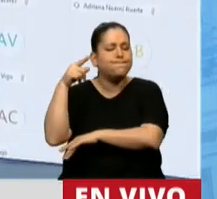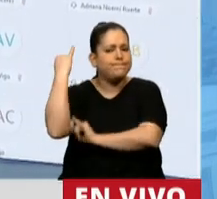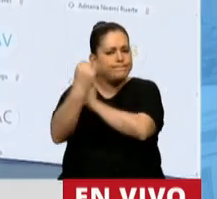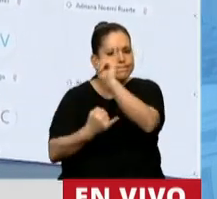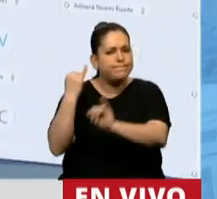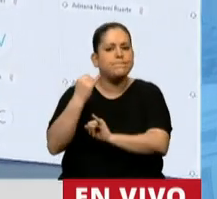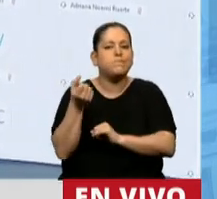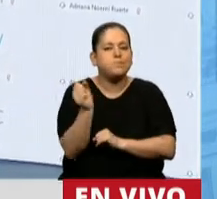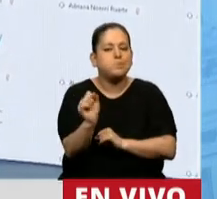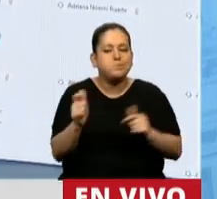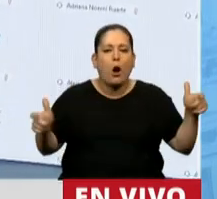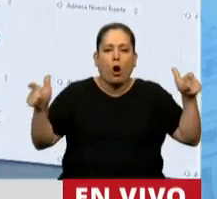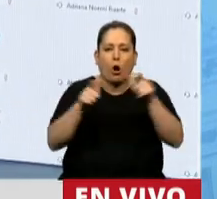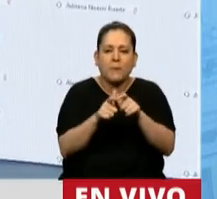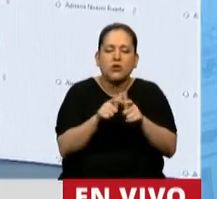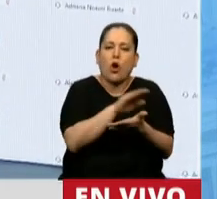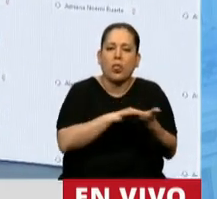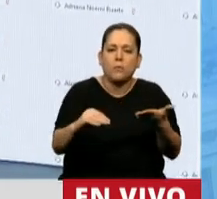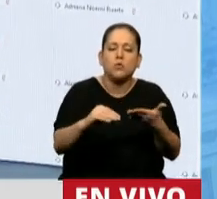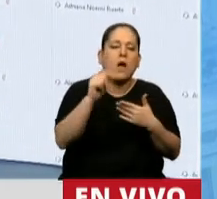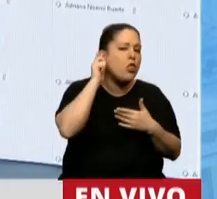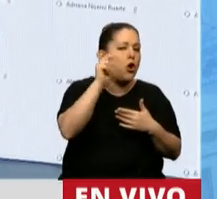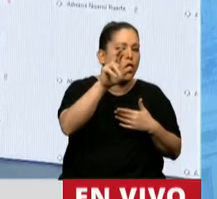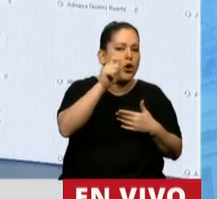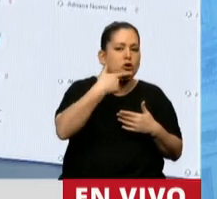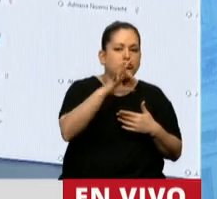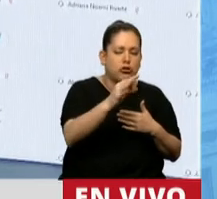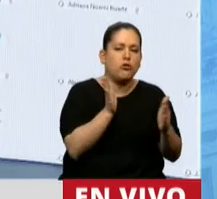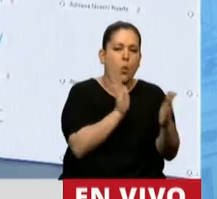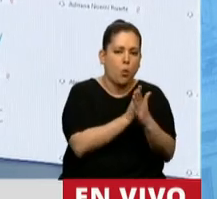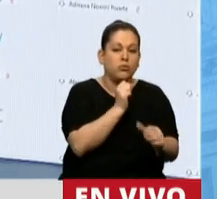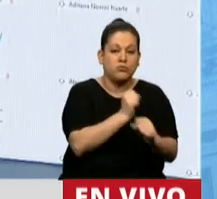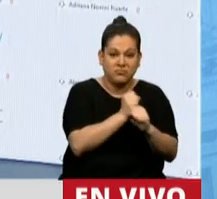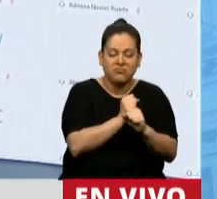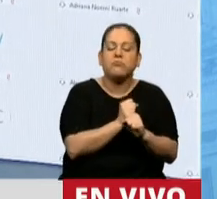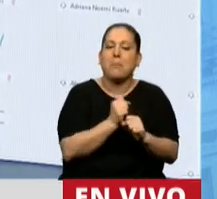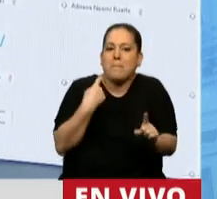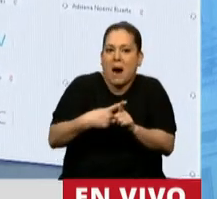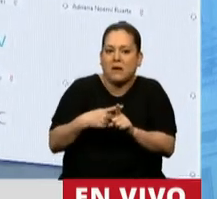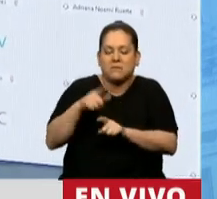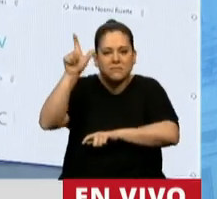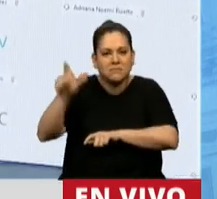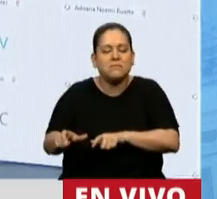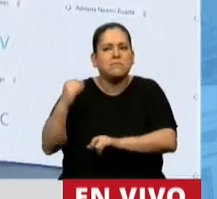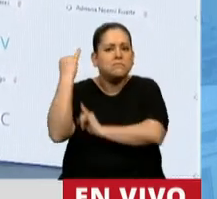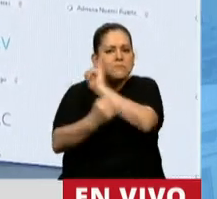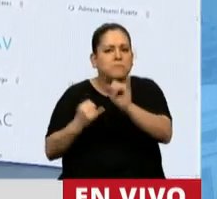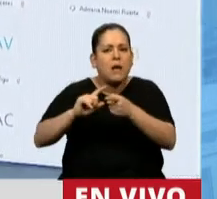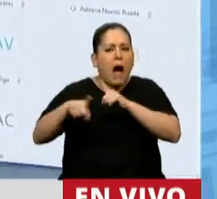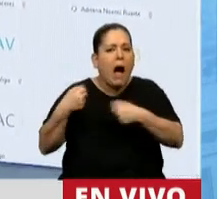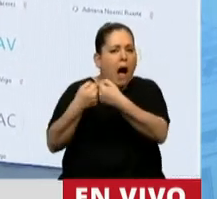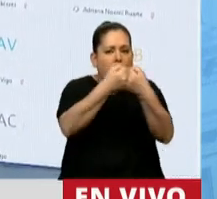realizamos junto al diputado Leonardo Grosso, el acuerdo comprende construir una democracia